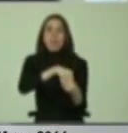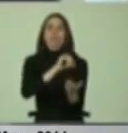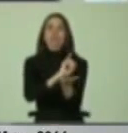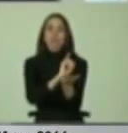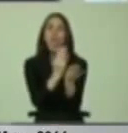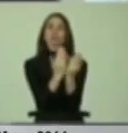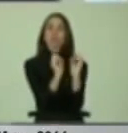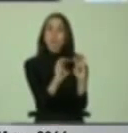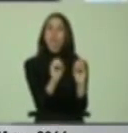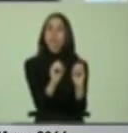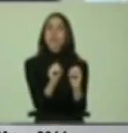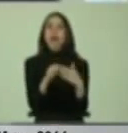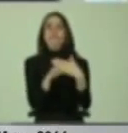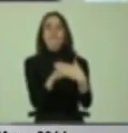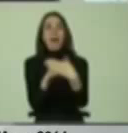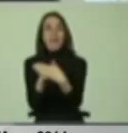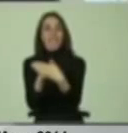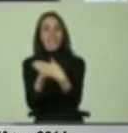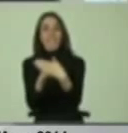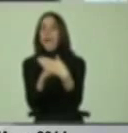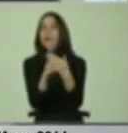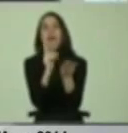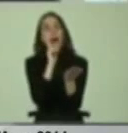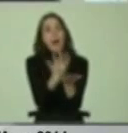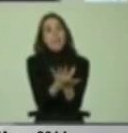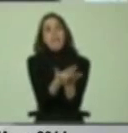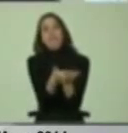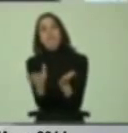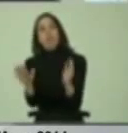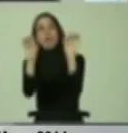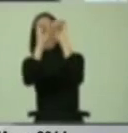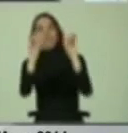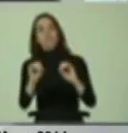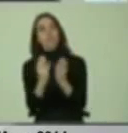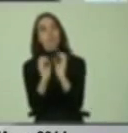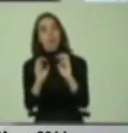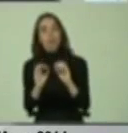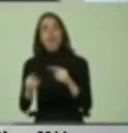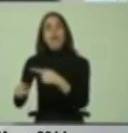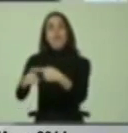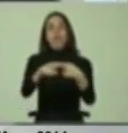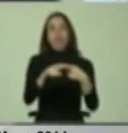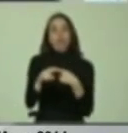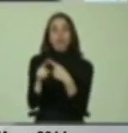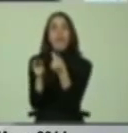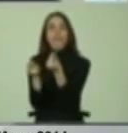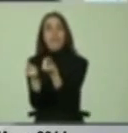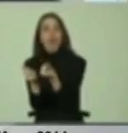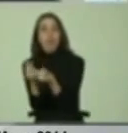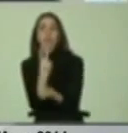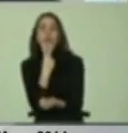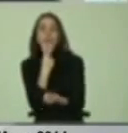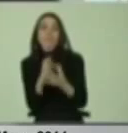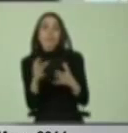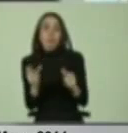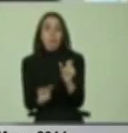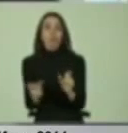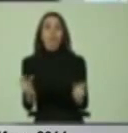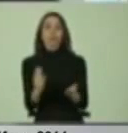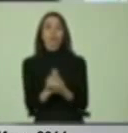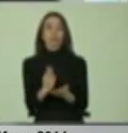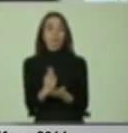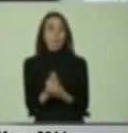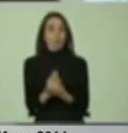educativas y muchas barreras están fuera del sistema educativo, en las circunstancias sociales y económicas en las que viven muchos estudiantes.